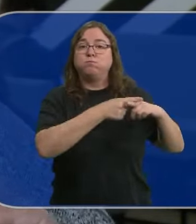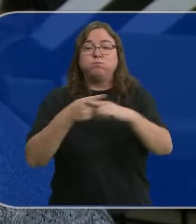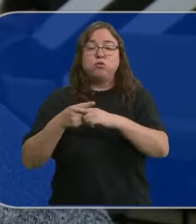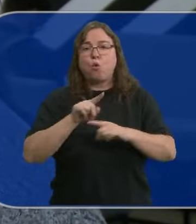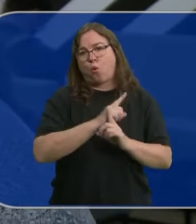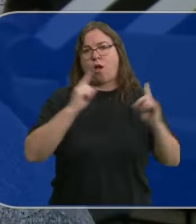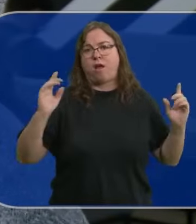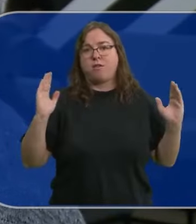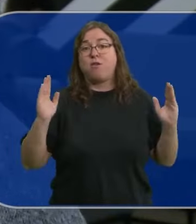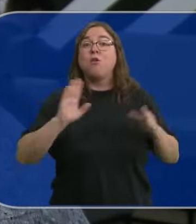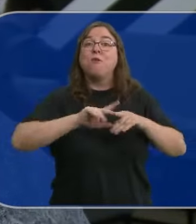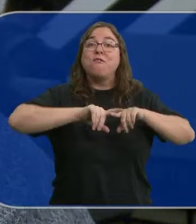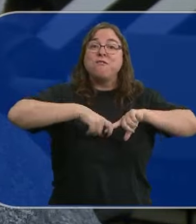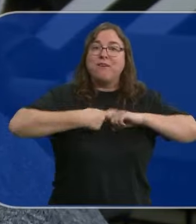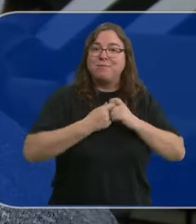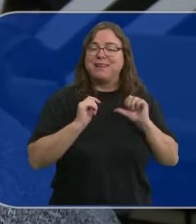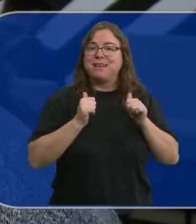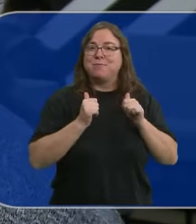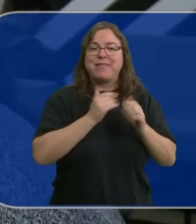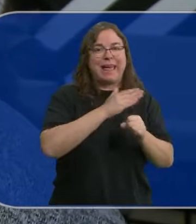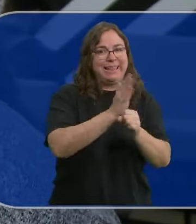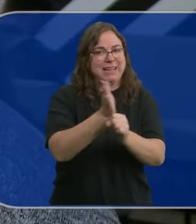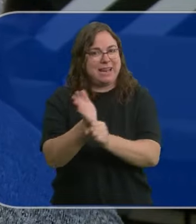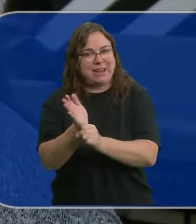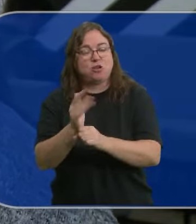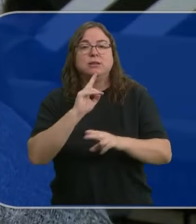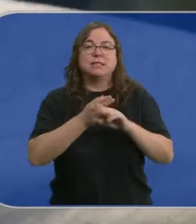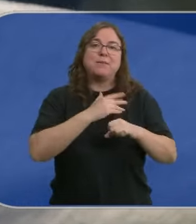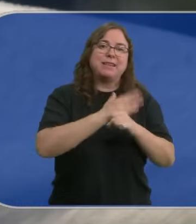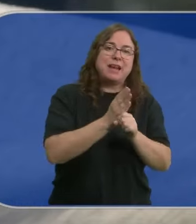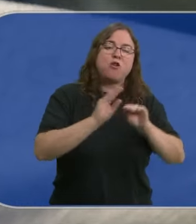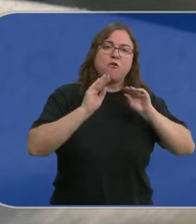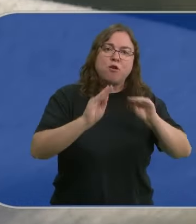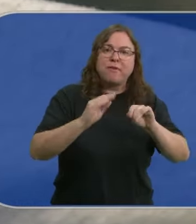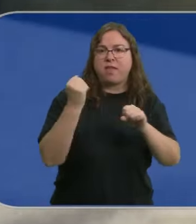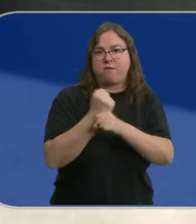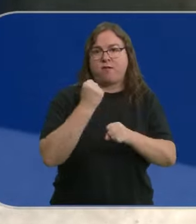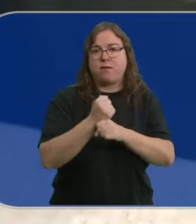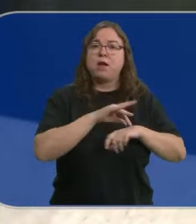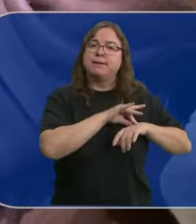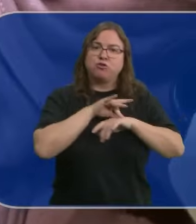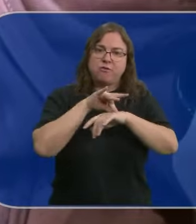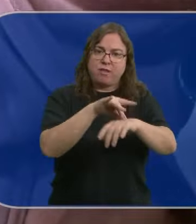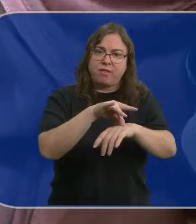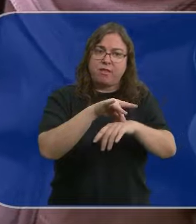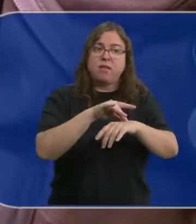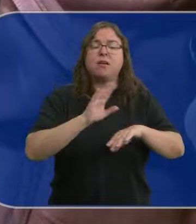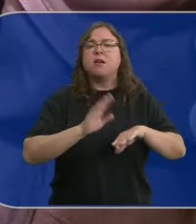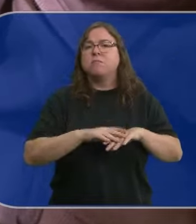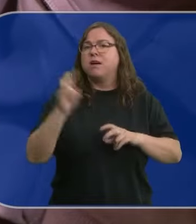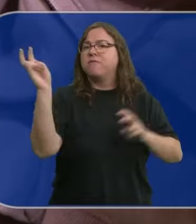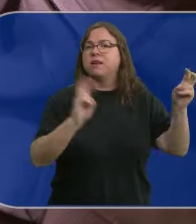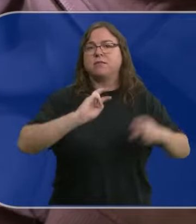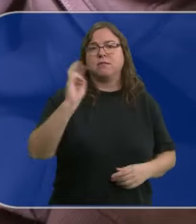largo de todo el año porque la familia entra en un itinerario formativo, laboral y de orientación. Y de diferentes